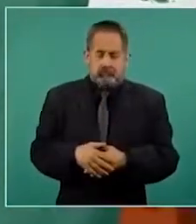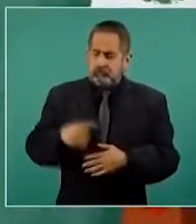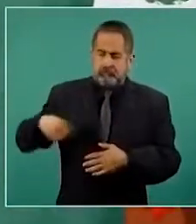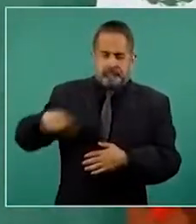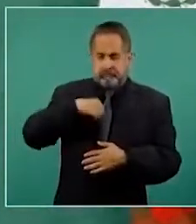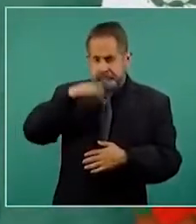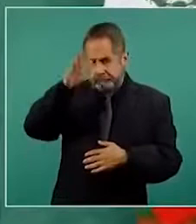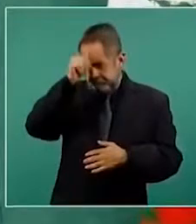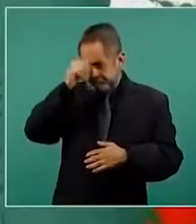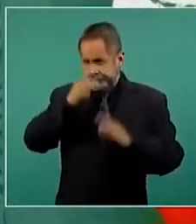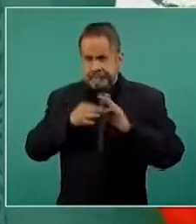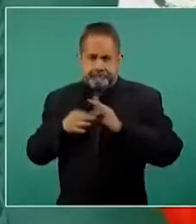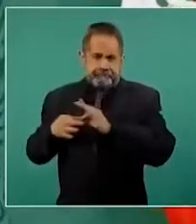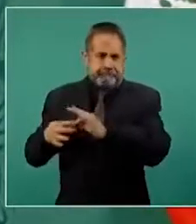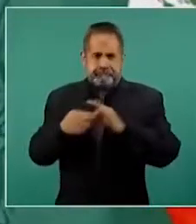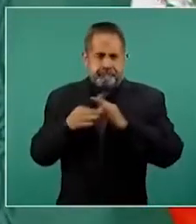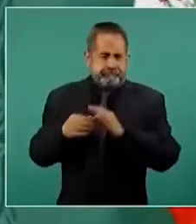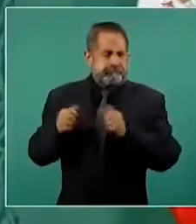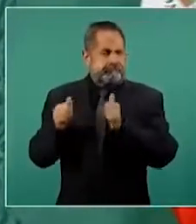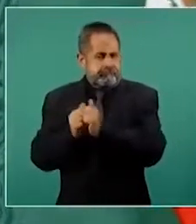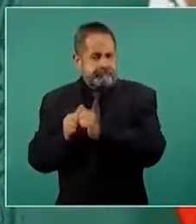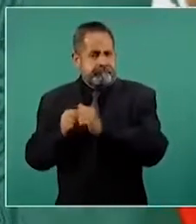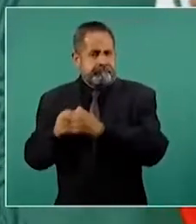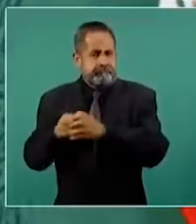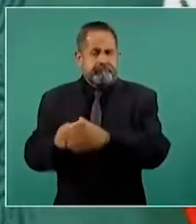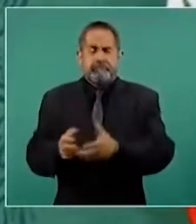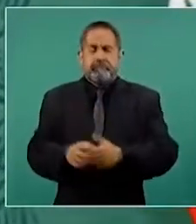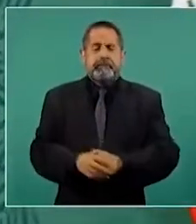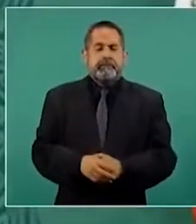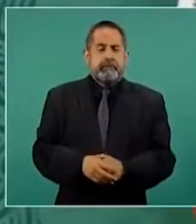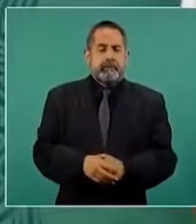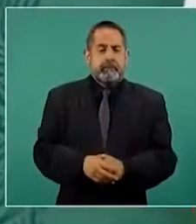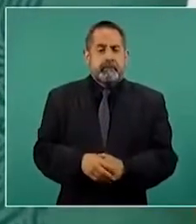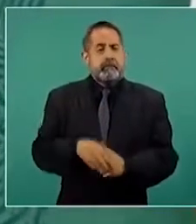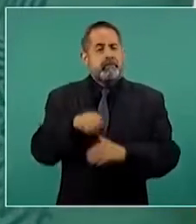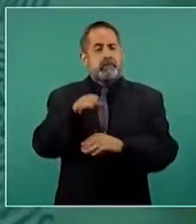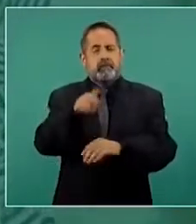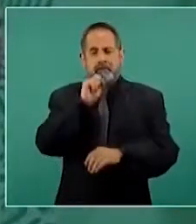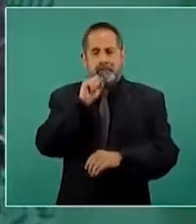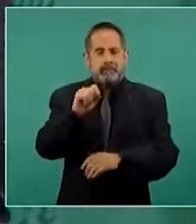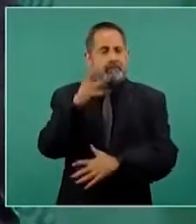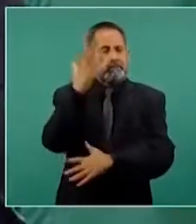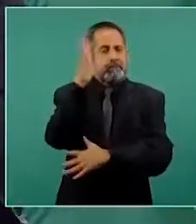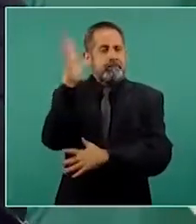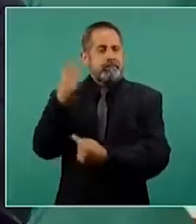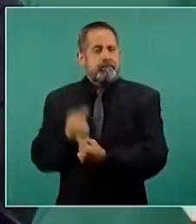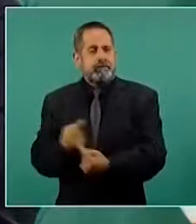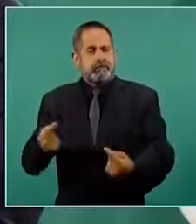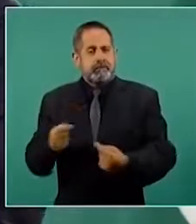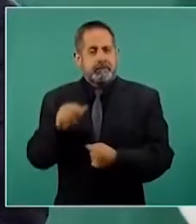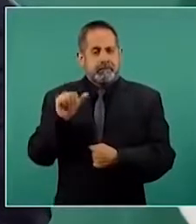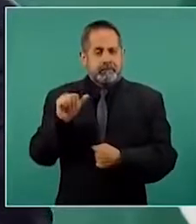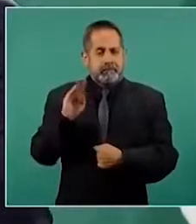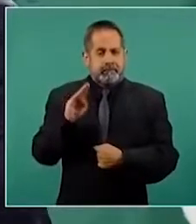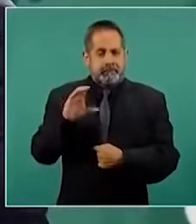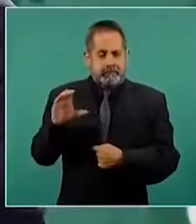de manera conjunta. En lo de la guardería ABC